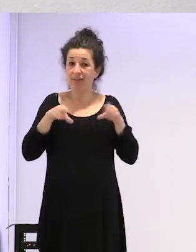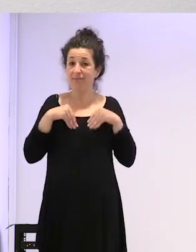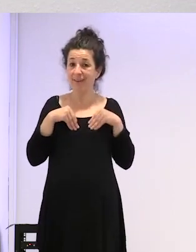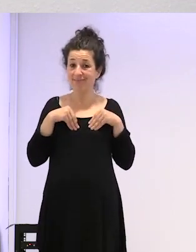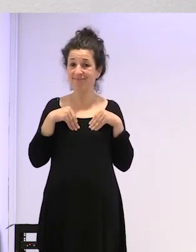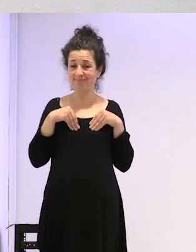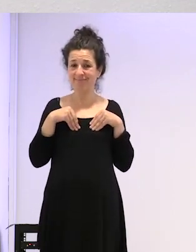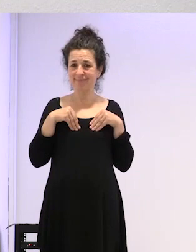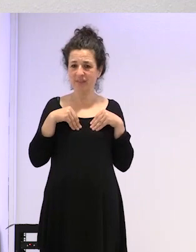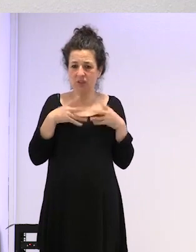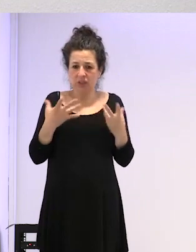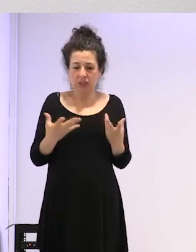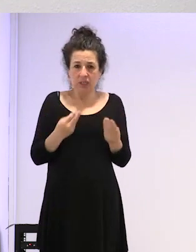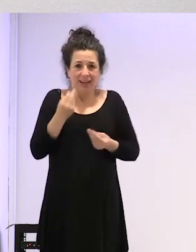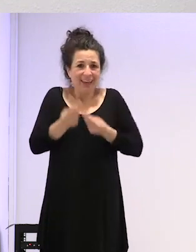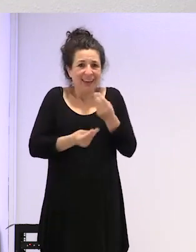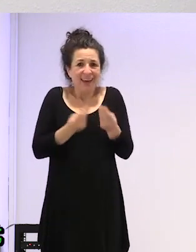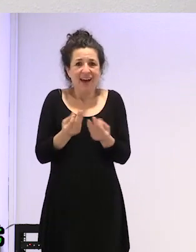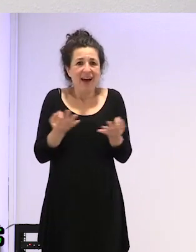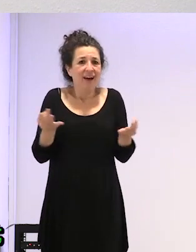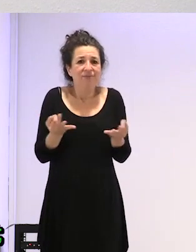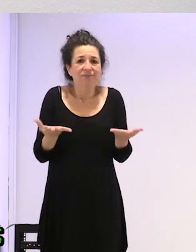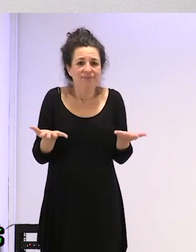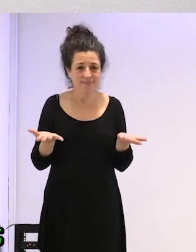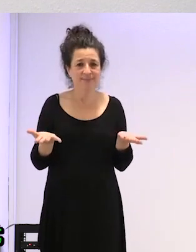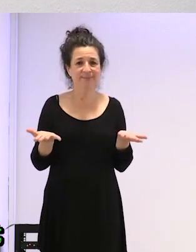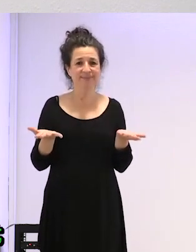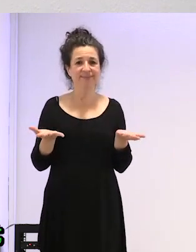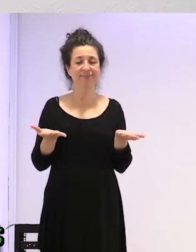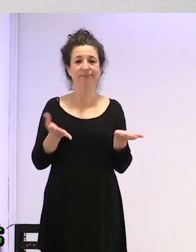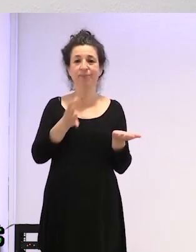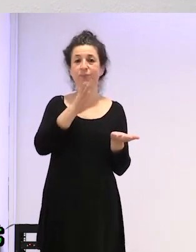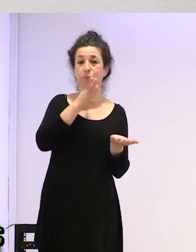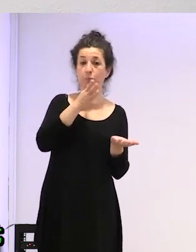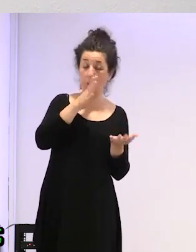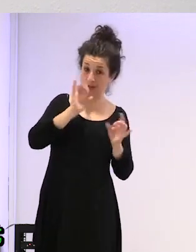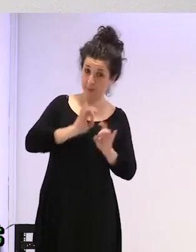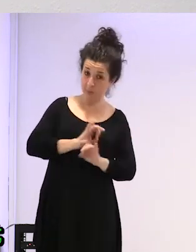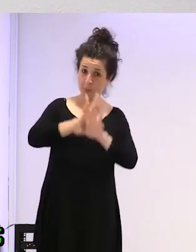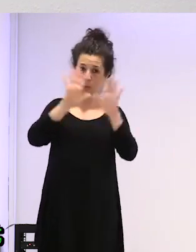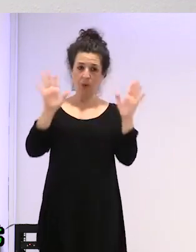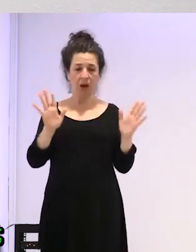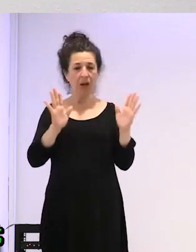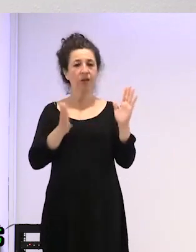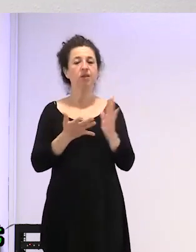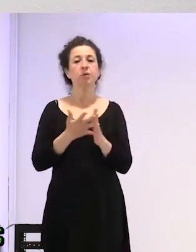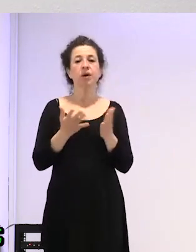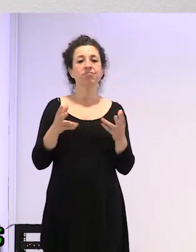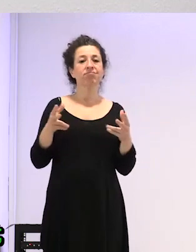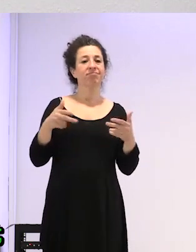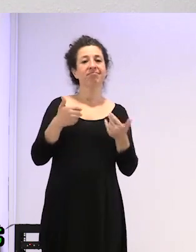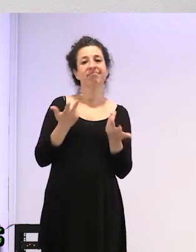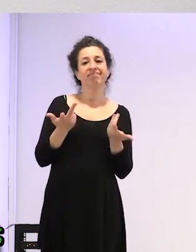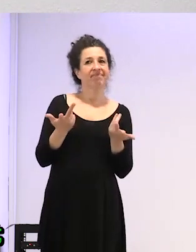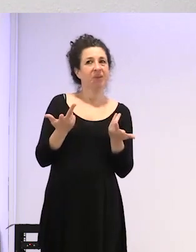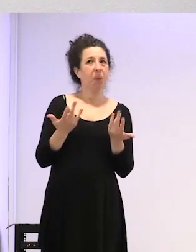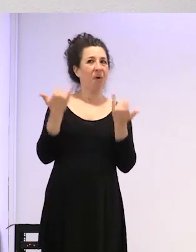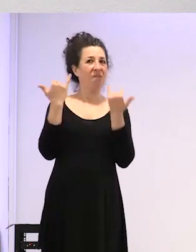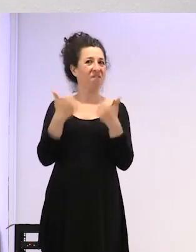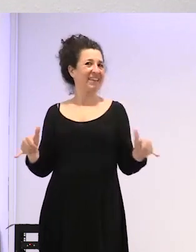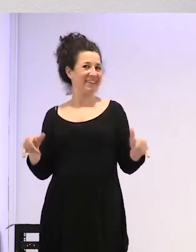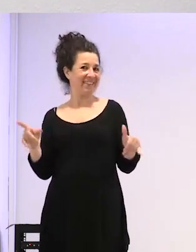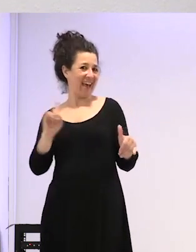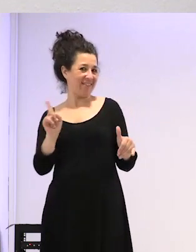o sea, ¿qué voy a hacer con eso? porque es evidente que tú vas por ahí y nadie lo celebra mucho